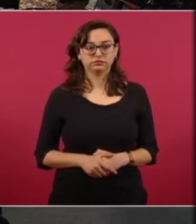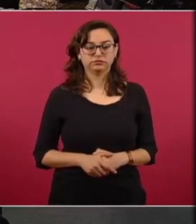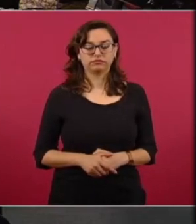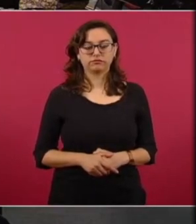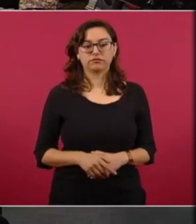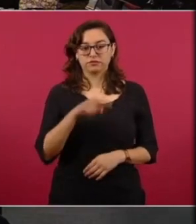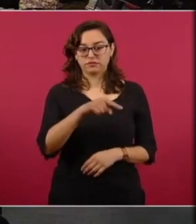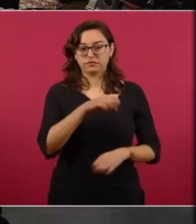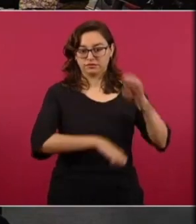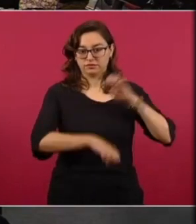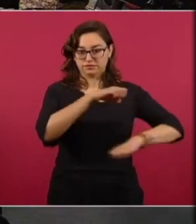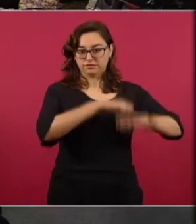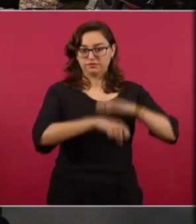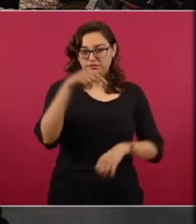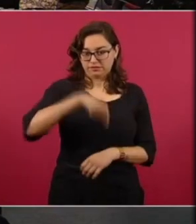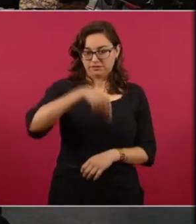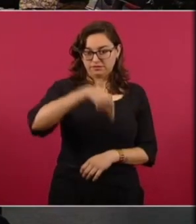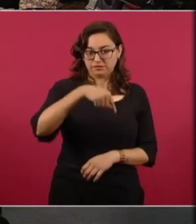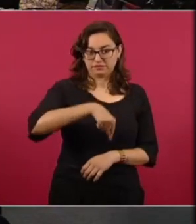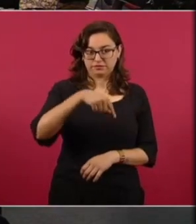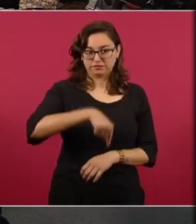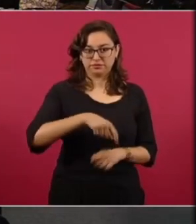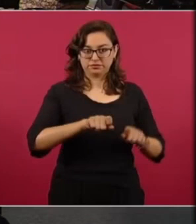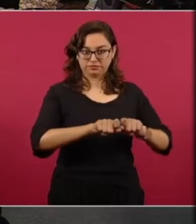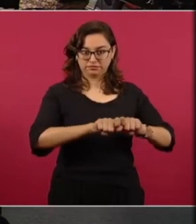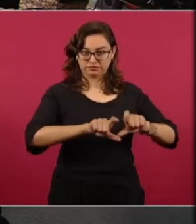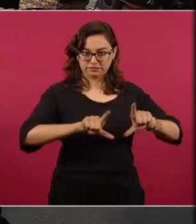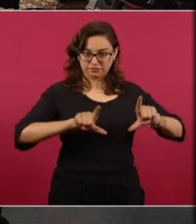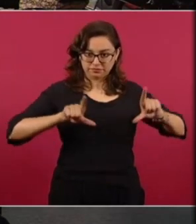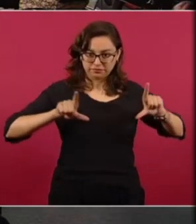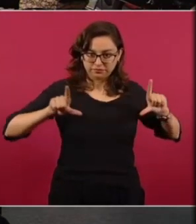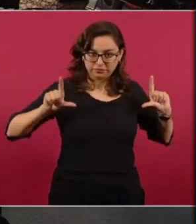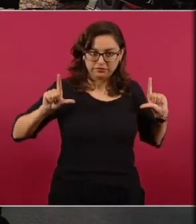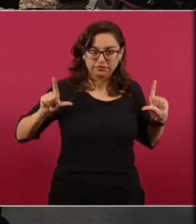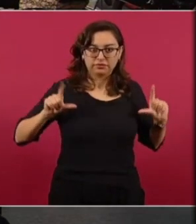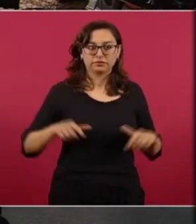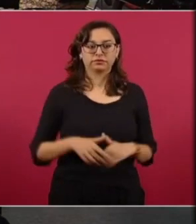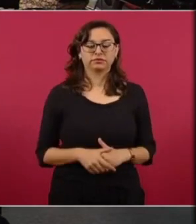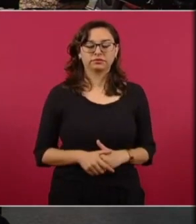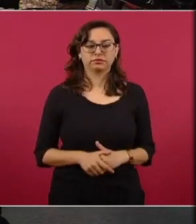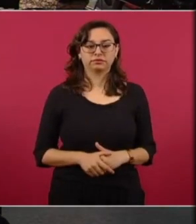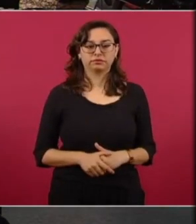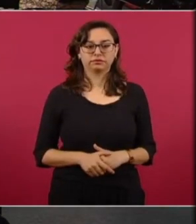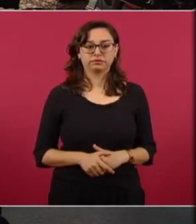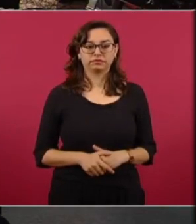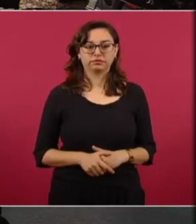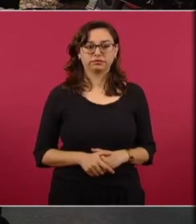la empresa pero ¿por qué no te acercas? a ver si te acercas más más atrás